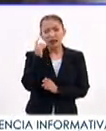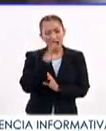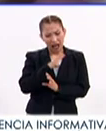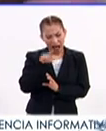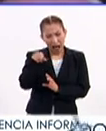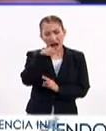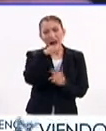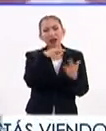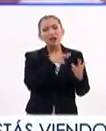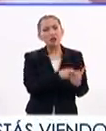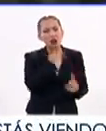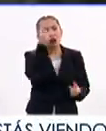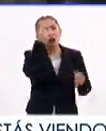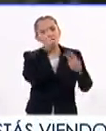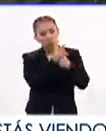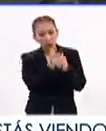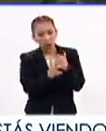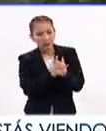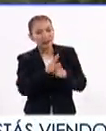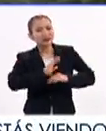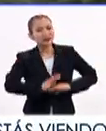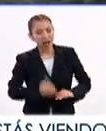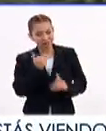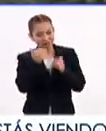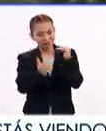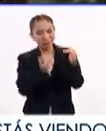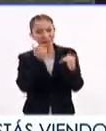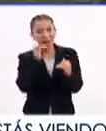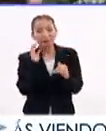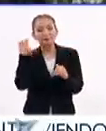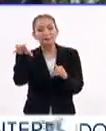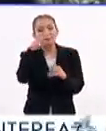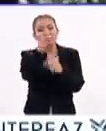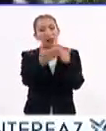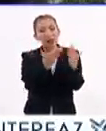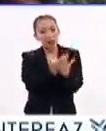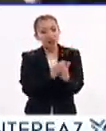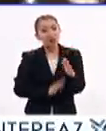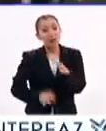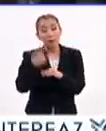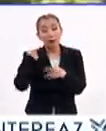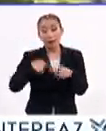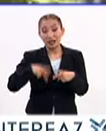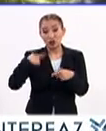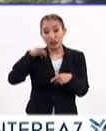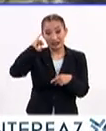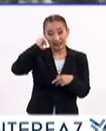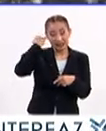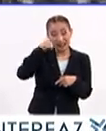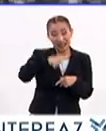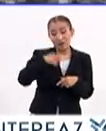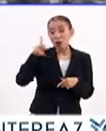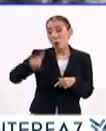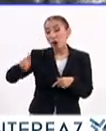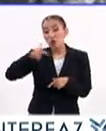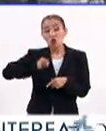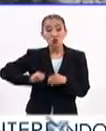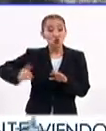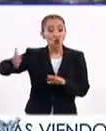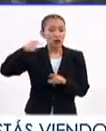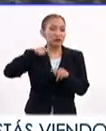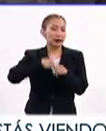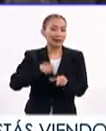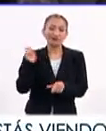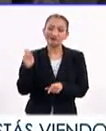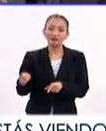de que en nuestra región algunos países han tenido avances en la cobertura de servicios básicos a la población indígena, los pueblos originarios